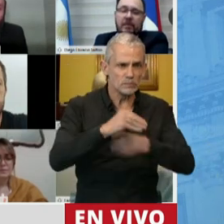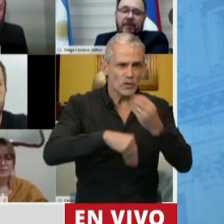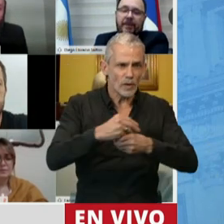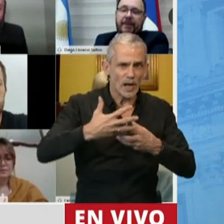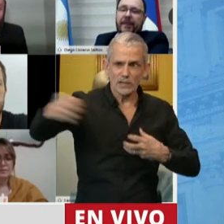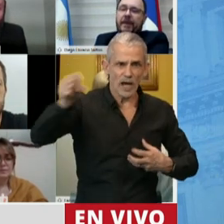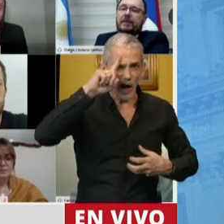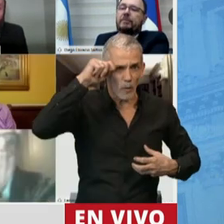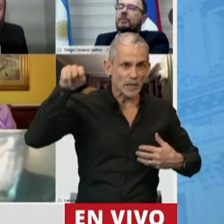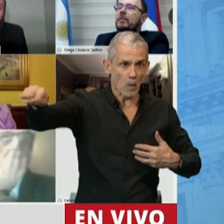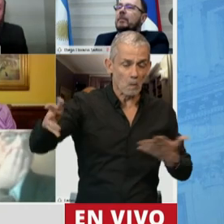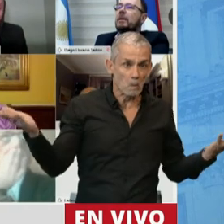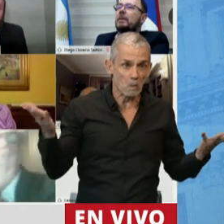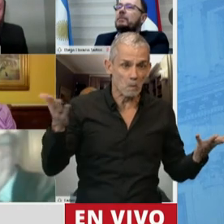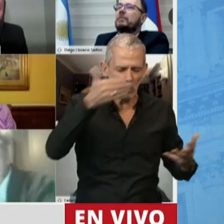entra en internación,